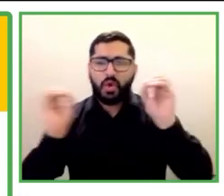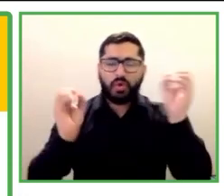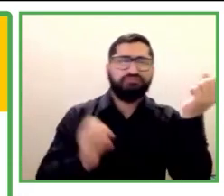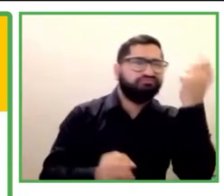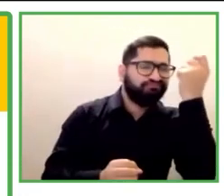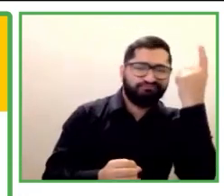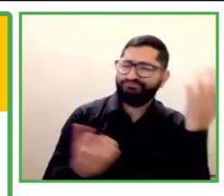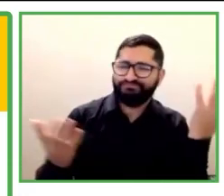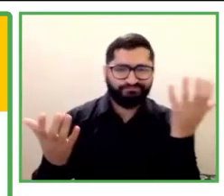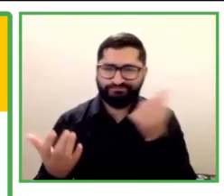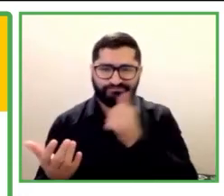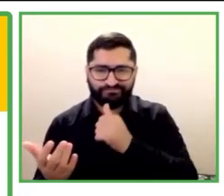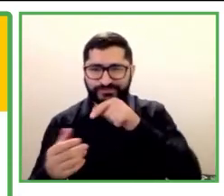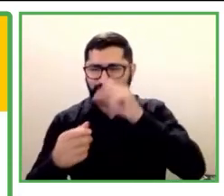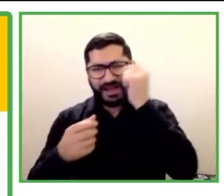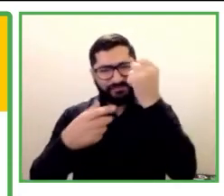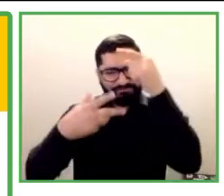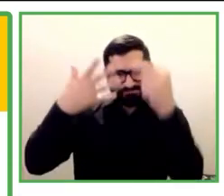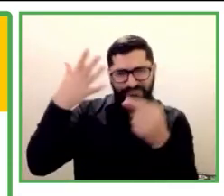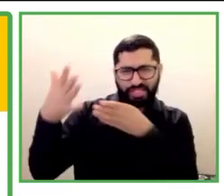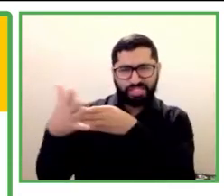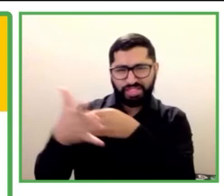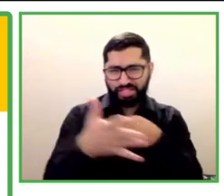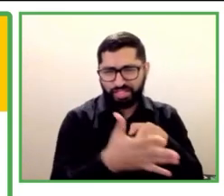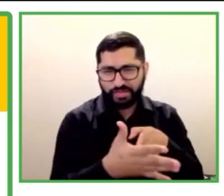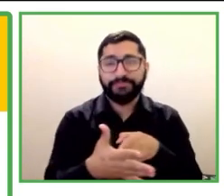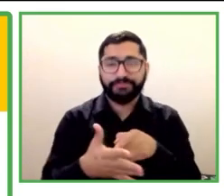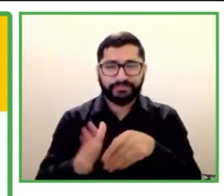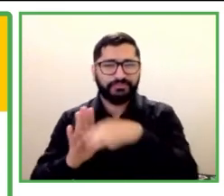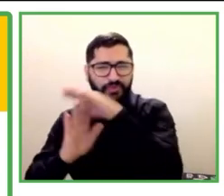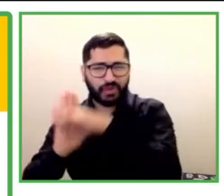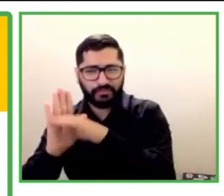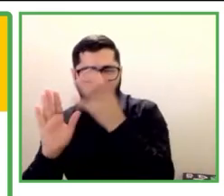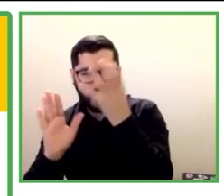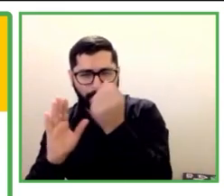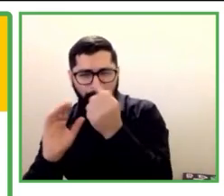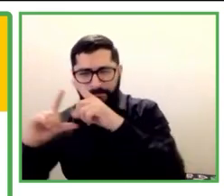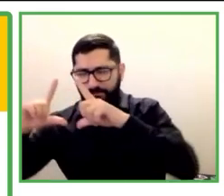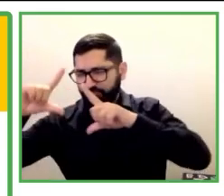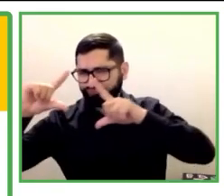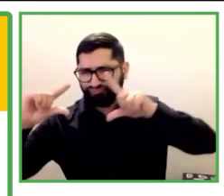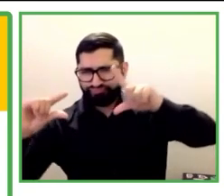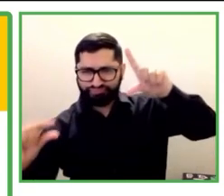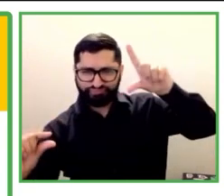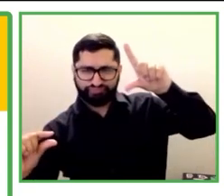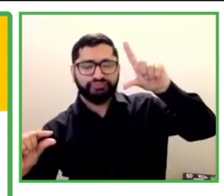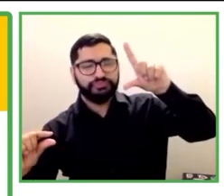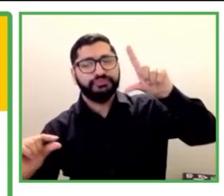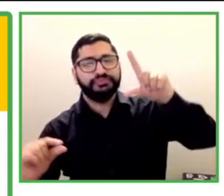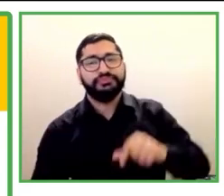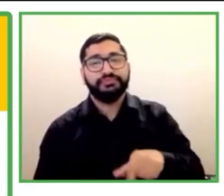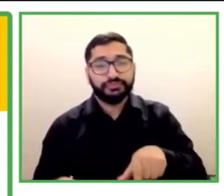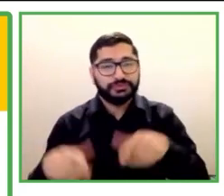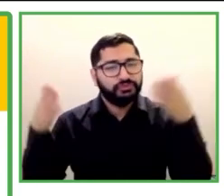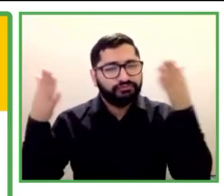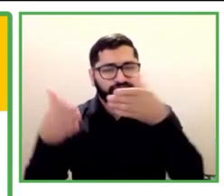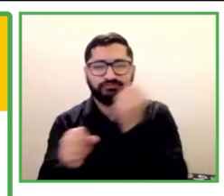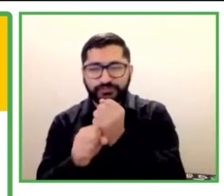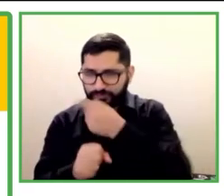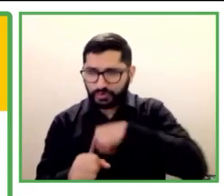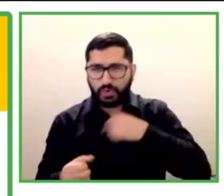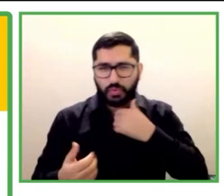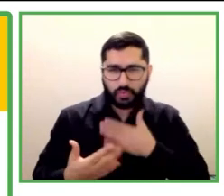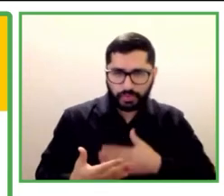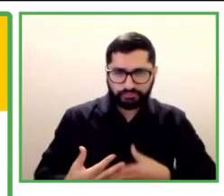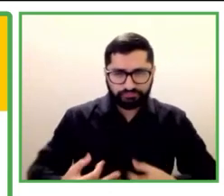bajos de desempleo, a niveles bajos de empleo. Entonces, nos tenemos que asegurar de trabajar juntos en Youth for Jobs.